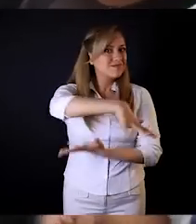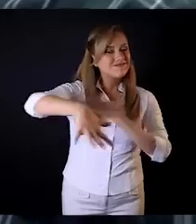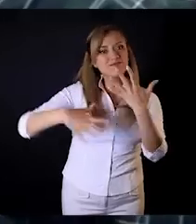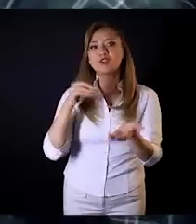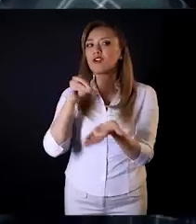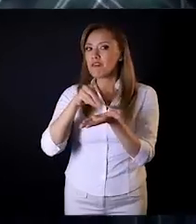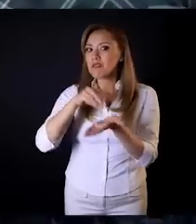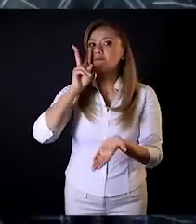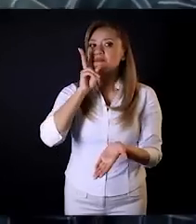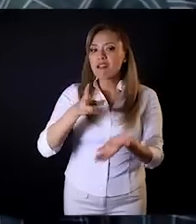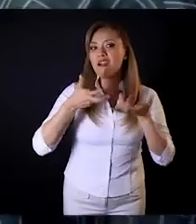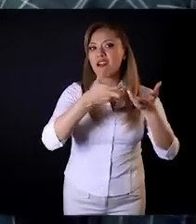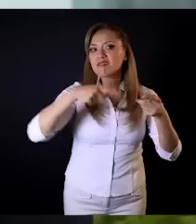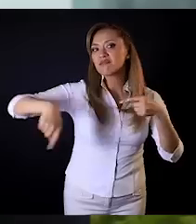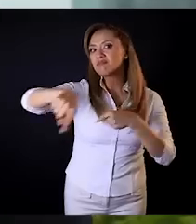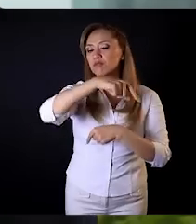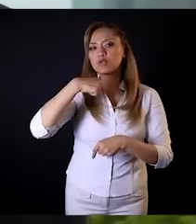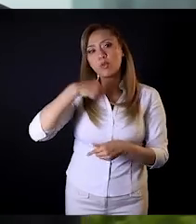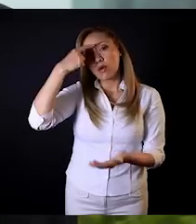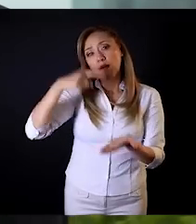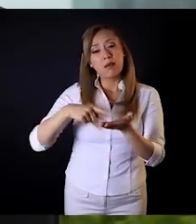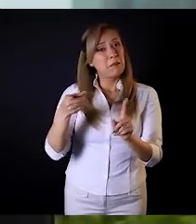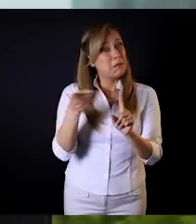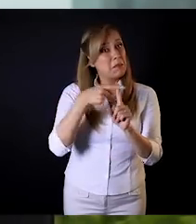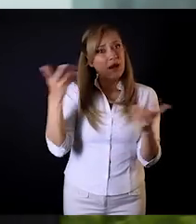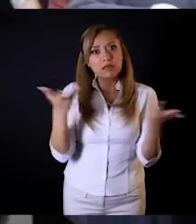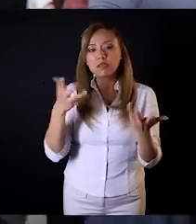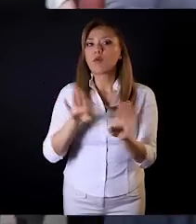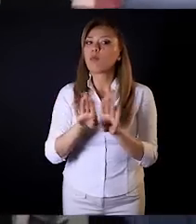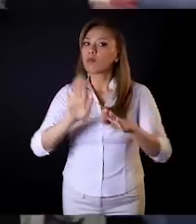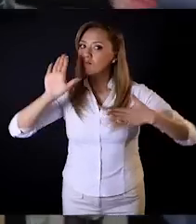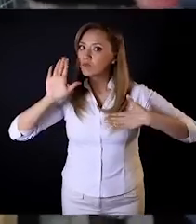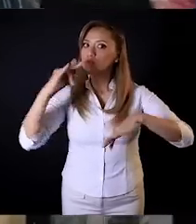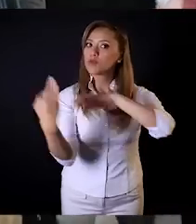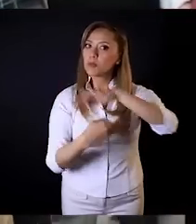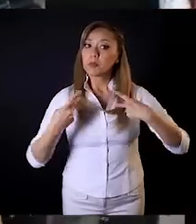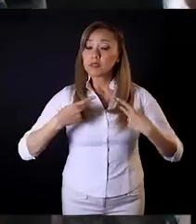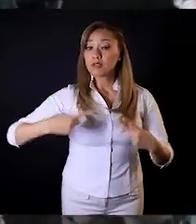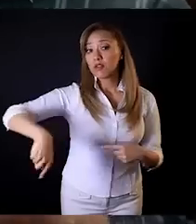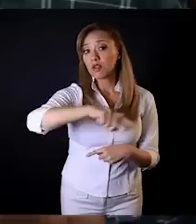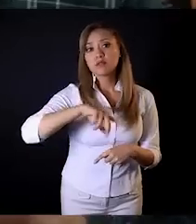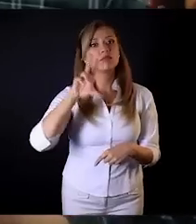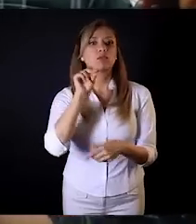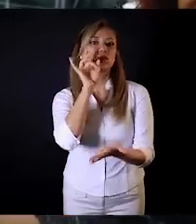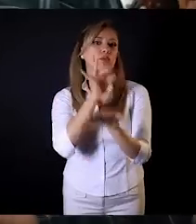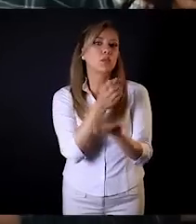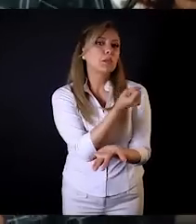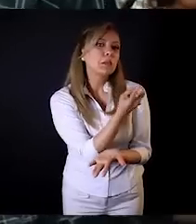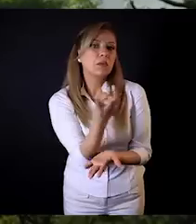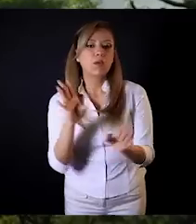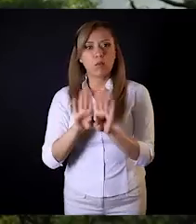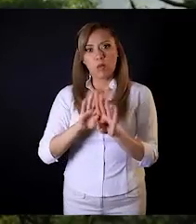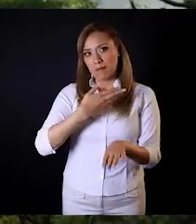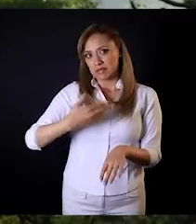carencias que todavía vemos en sus caídas. Yo creo que lo primero que hay que hacer aquí es comprometerse con todos sus habitantes y no solo con